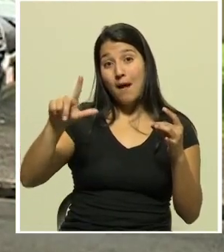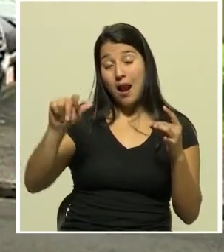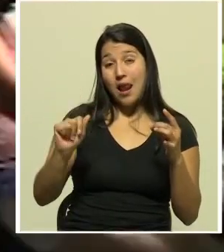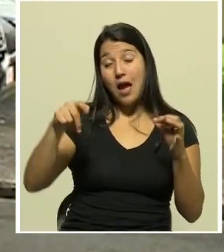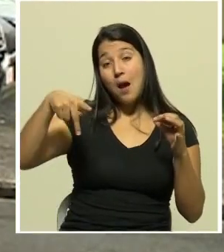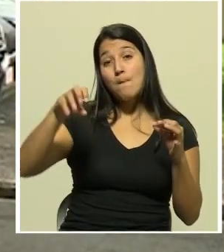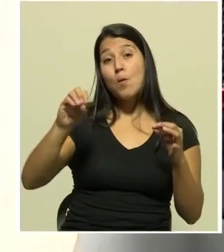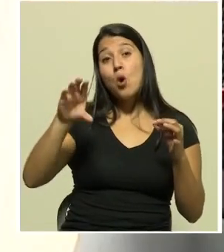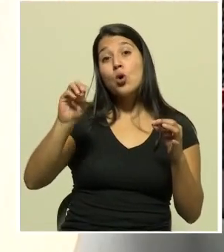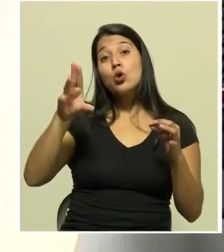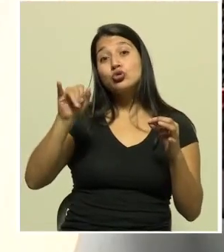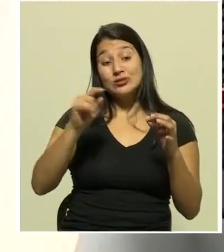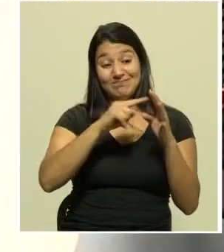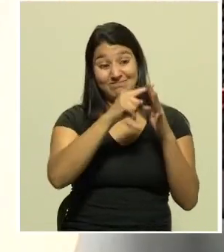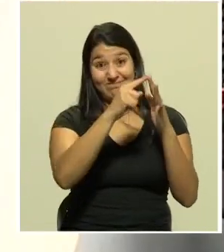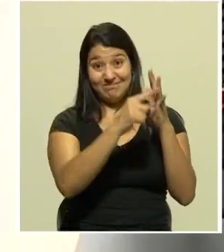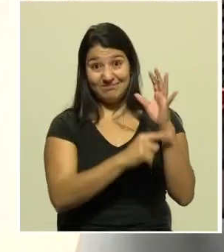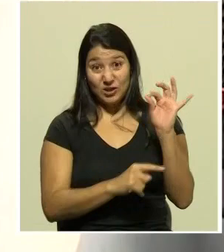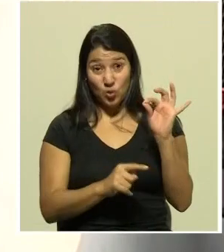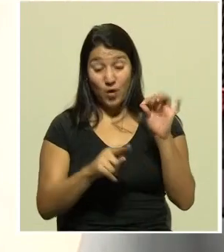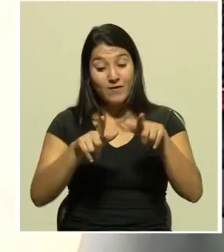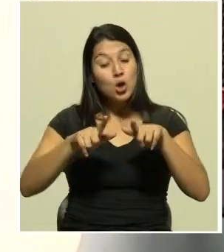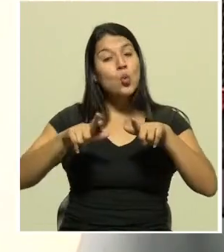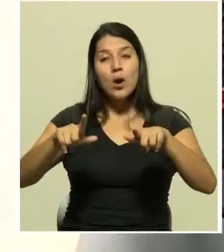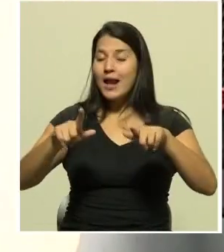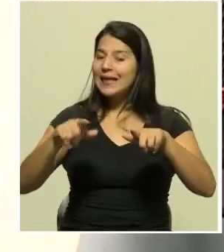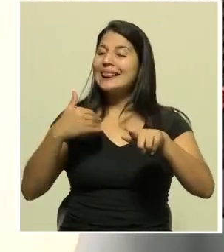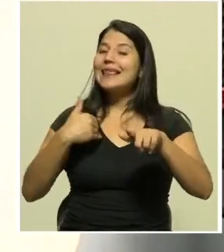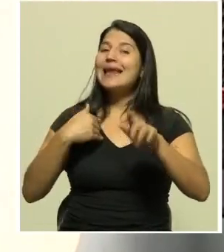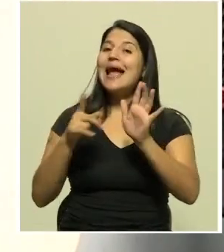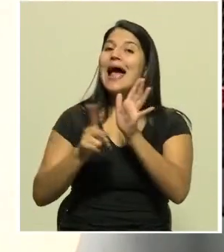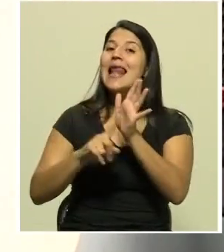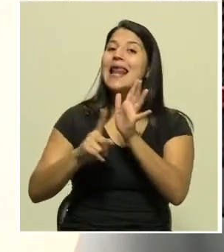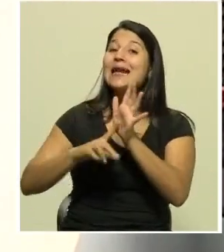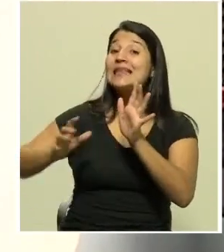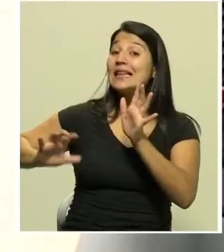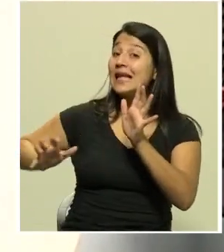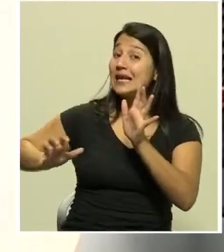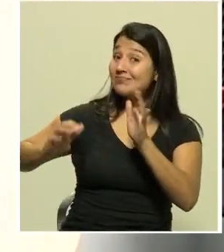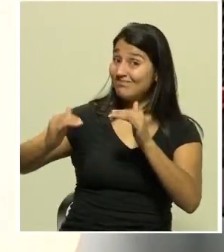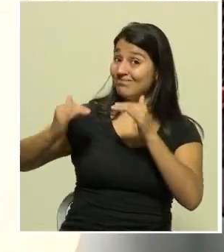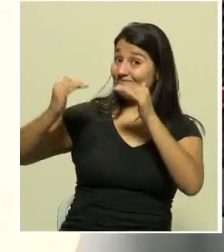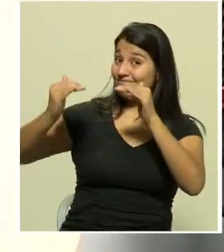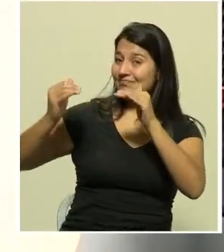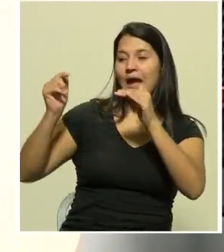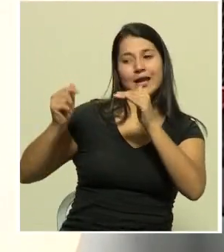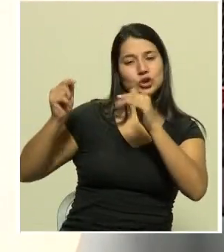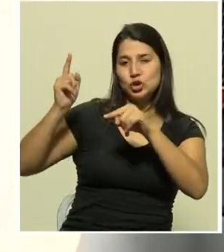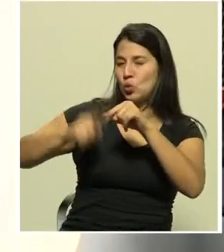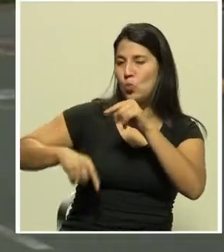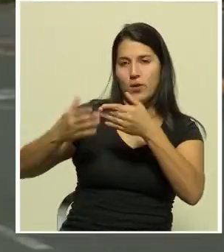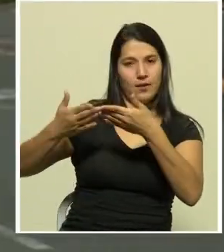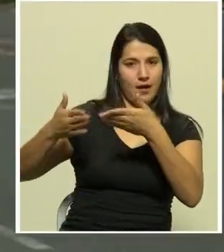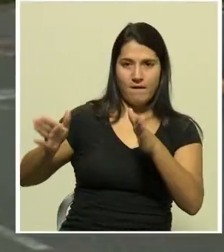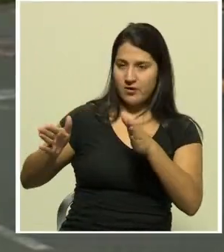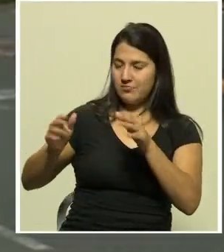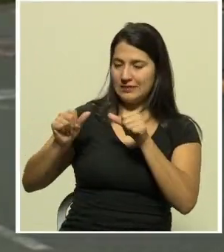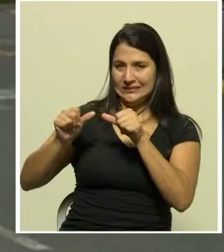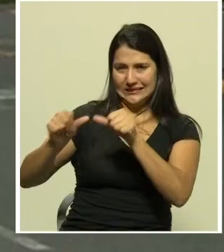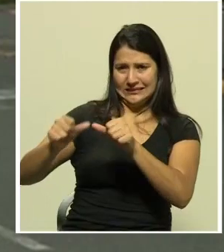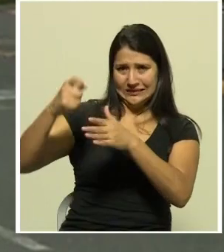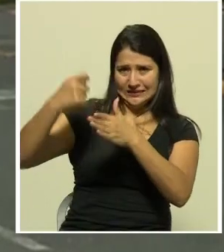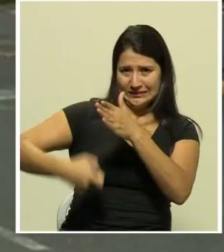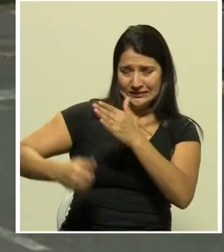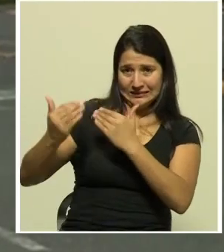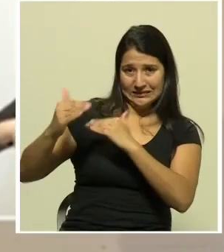ante el incremento de casos de COVID-19, el ministro de Salud indicó que durante la semana irán informando si las aperturas se aplicarán en